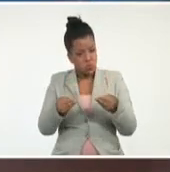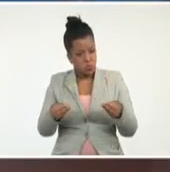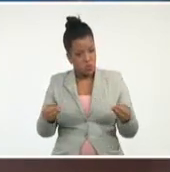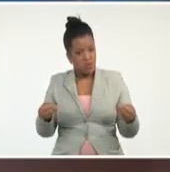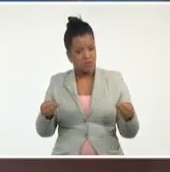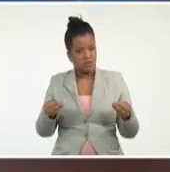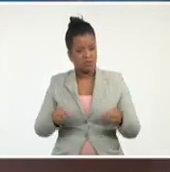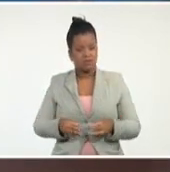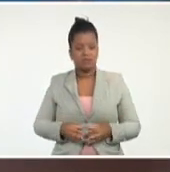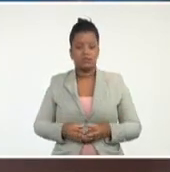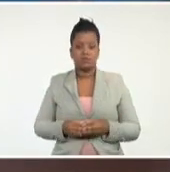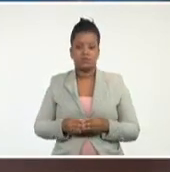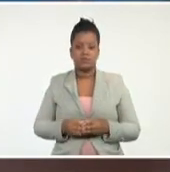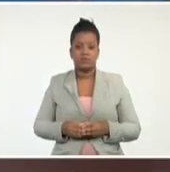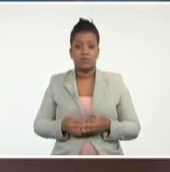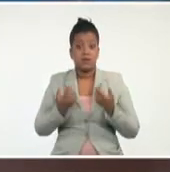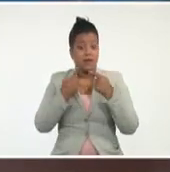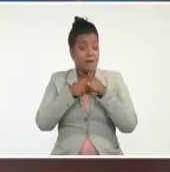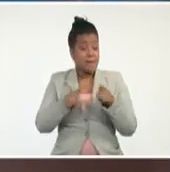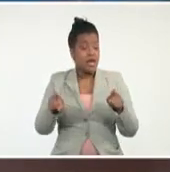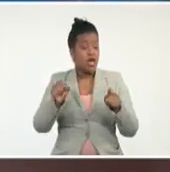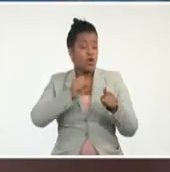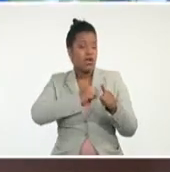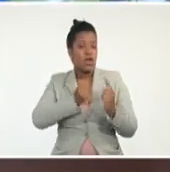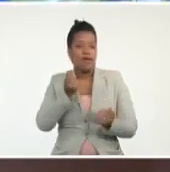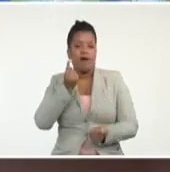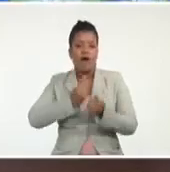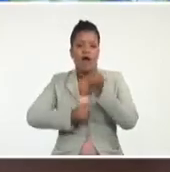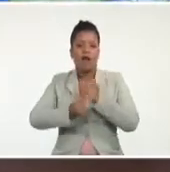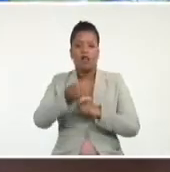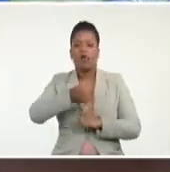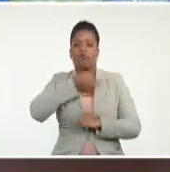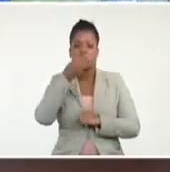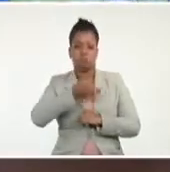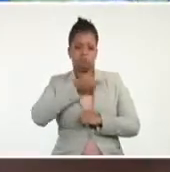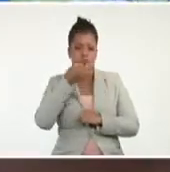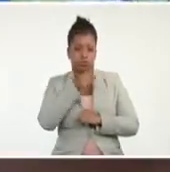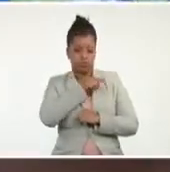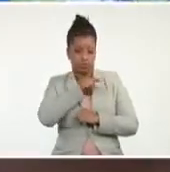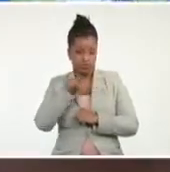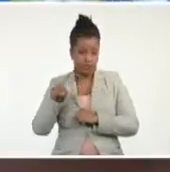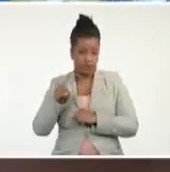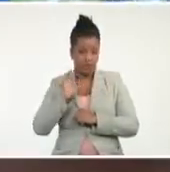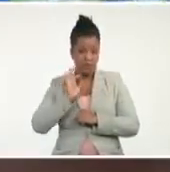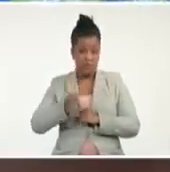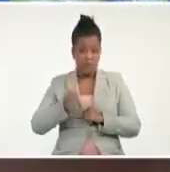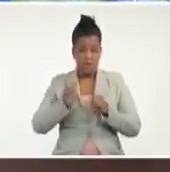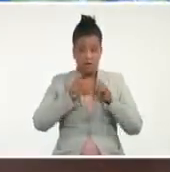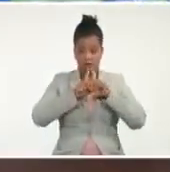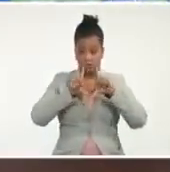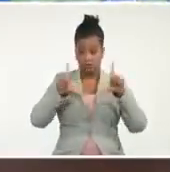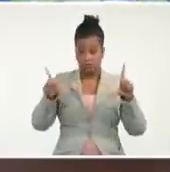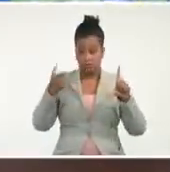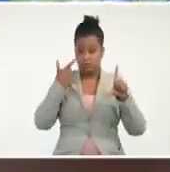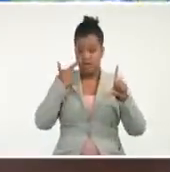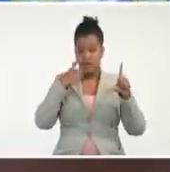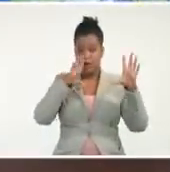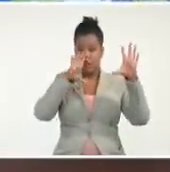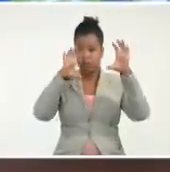ligera. Pero aquí quiero hacer algunos comentarios, que voy a hacerlo sobre esta imagen, de la nubosidad.